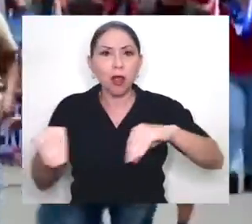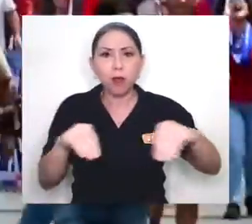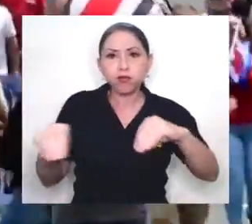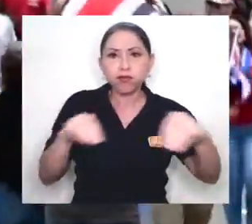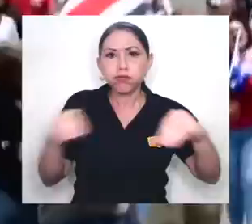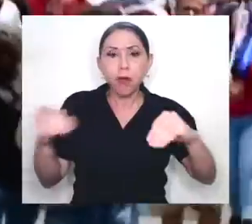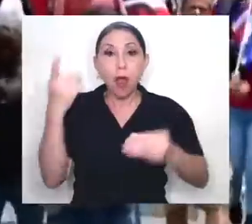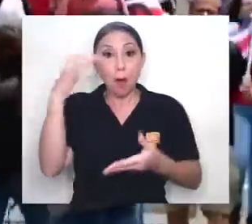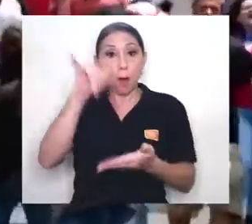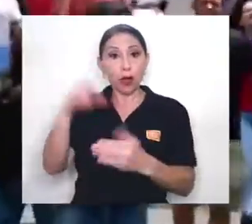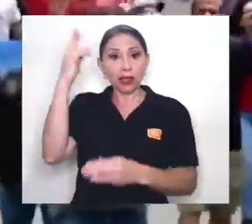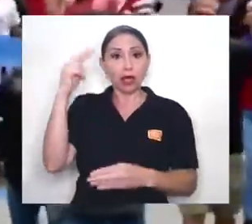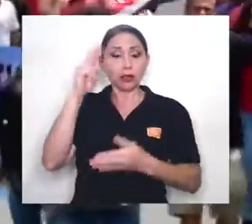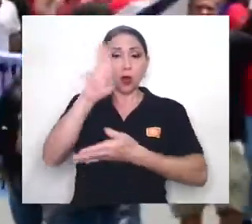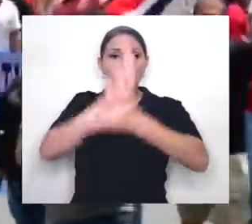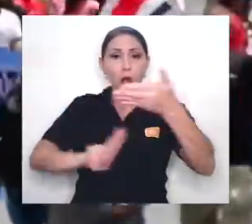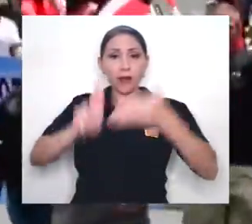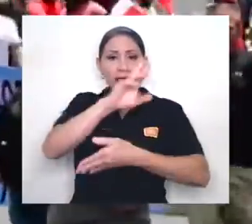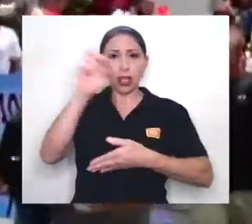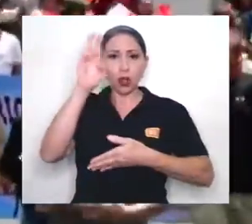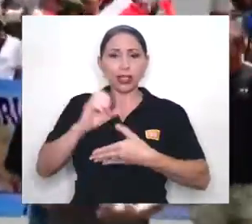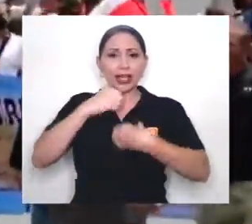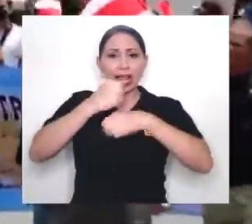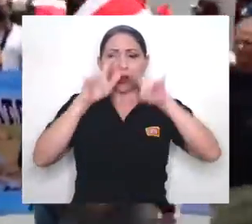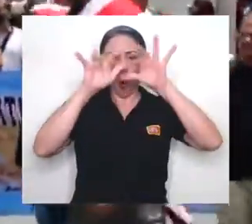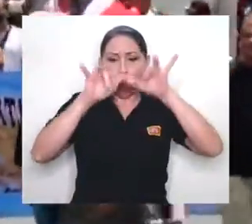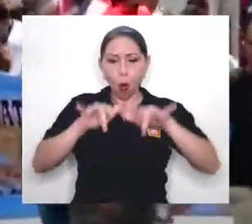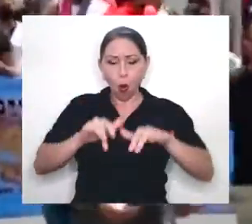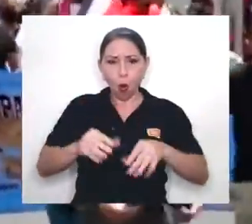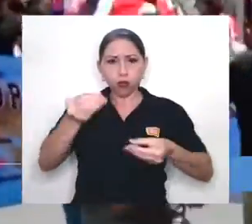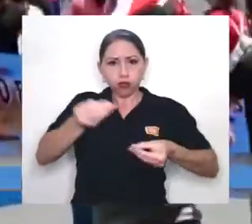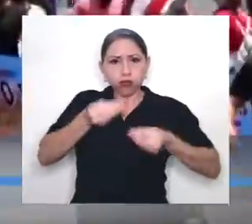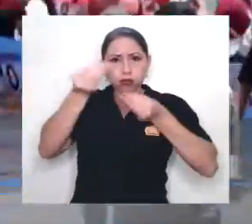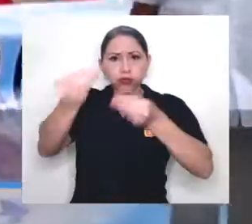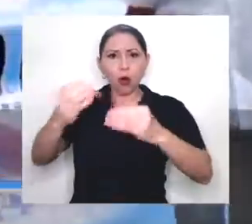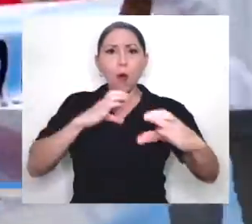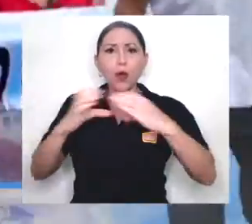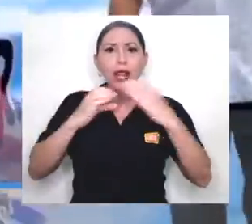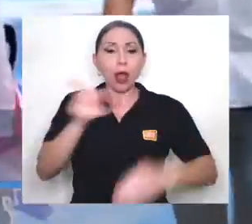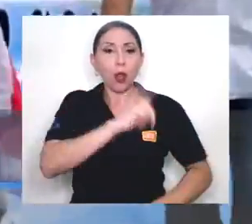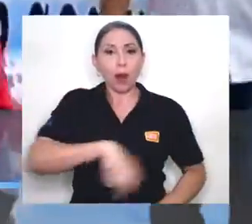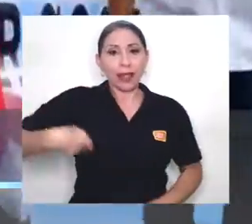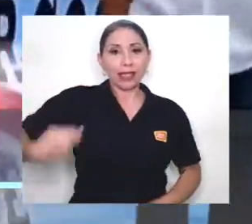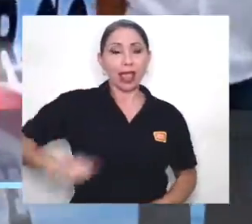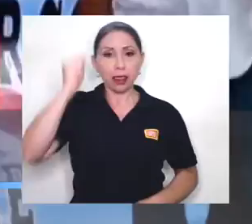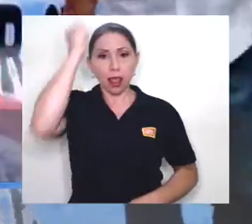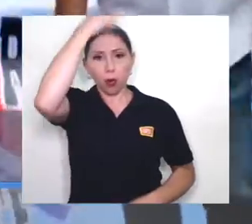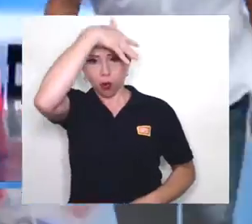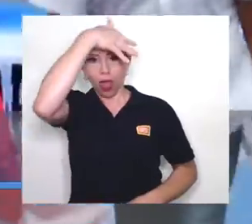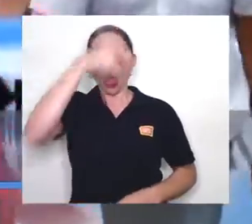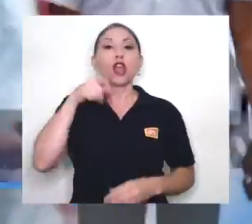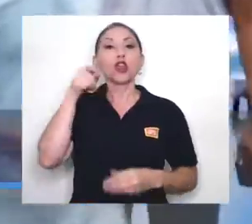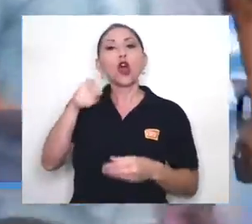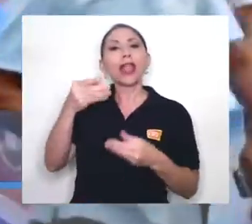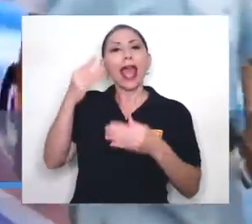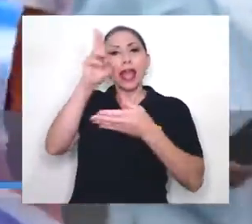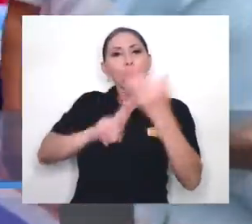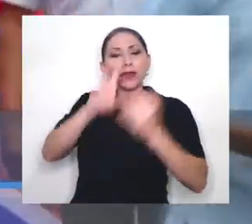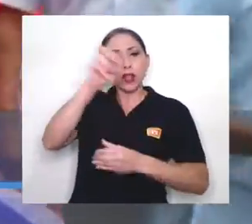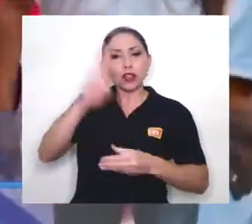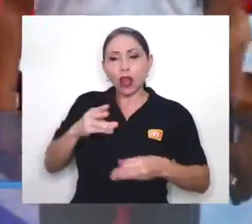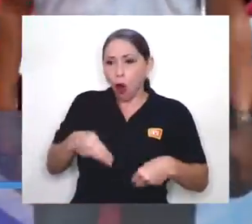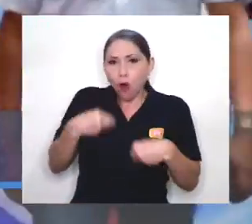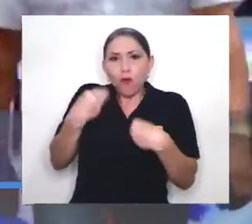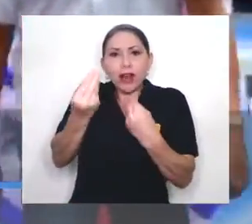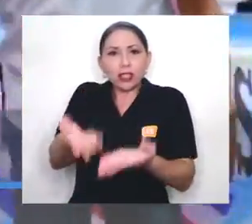Universidad de Costa Rica emitió un comunicado al presidente de la República, don Carlos Alvarado, donde ofreció su infraestructura,